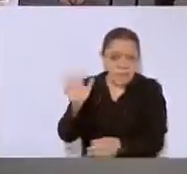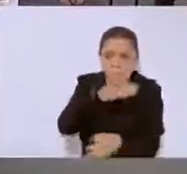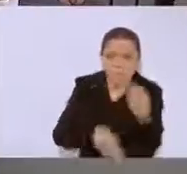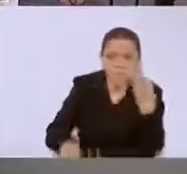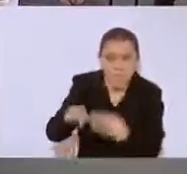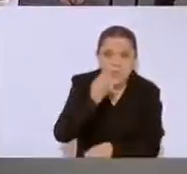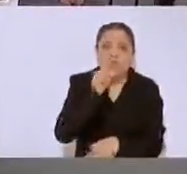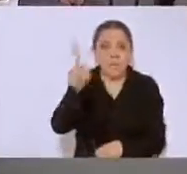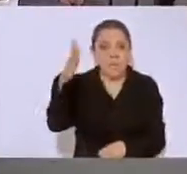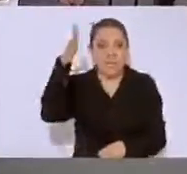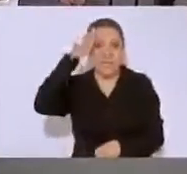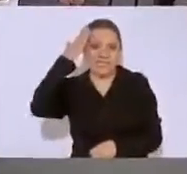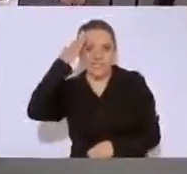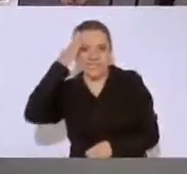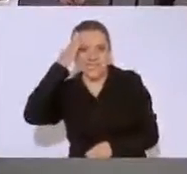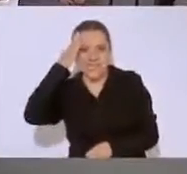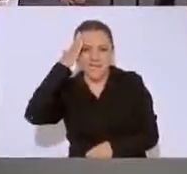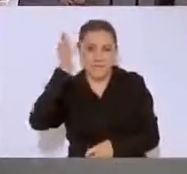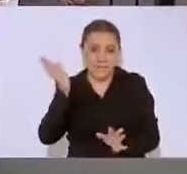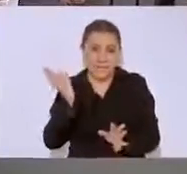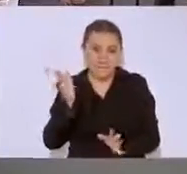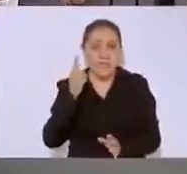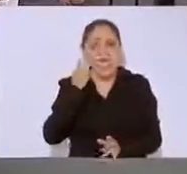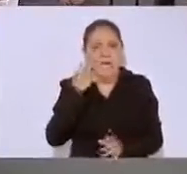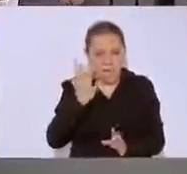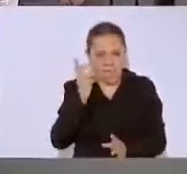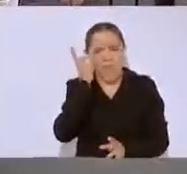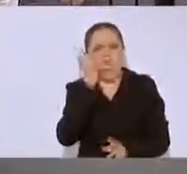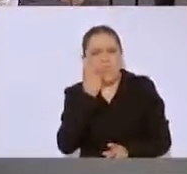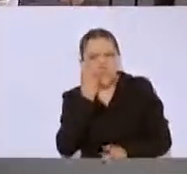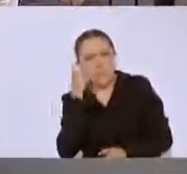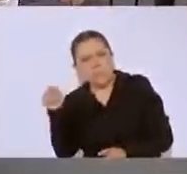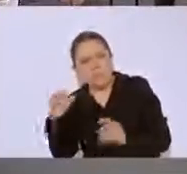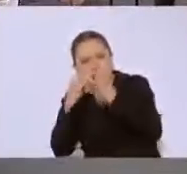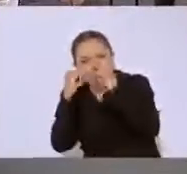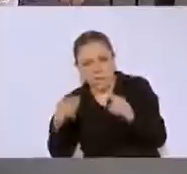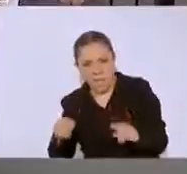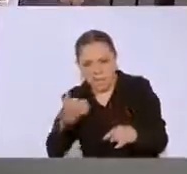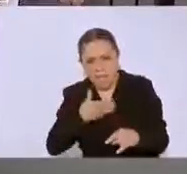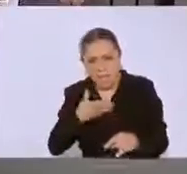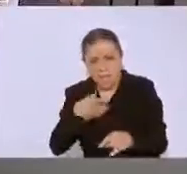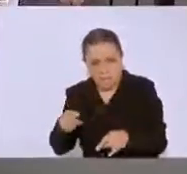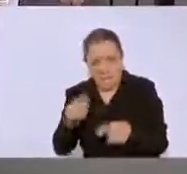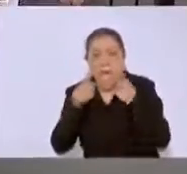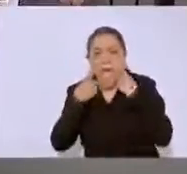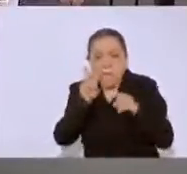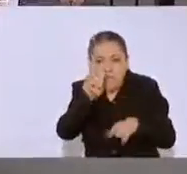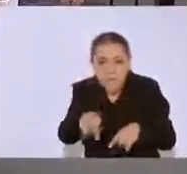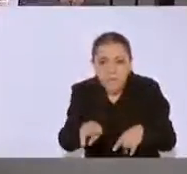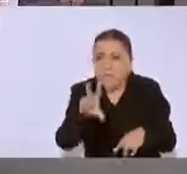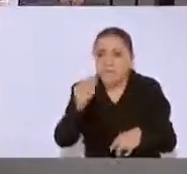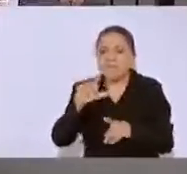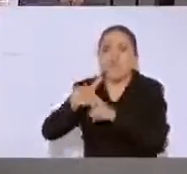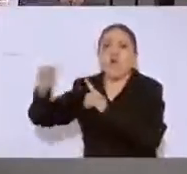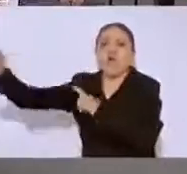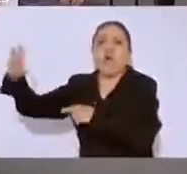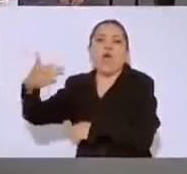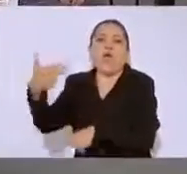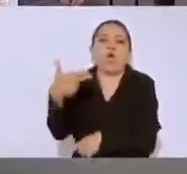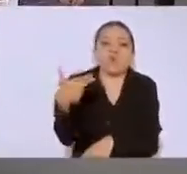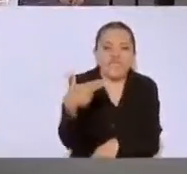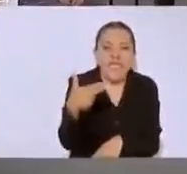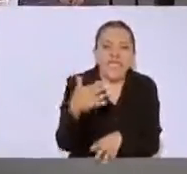dirigentes, a dormir ahí, en las casas de campaña. Que no se vayan a ir a los hoteles